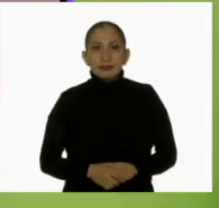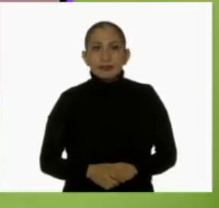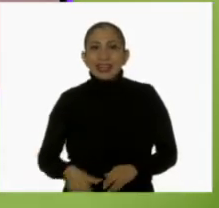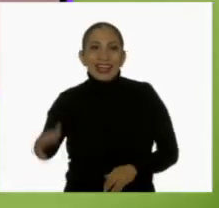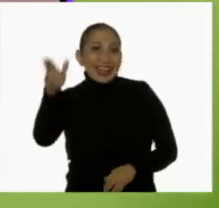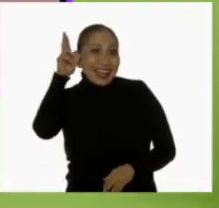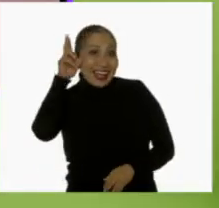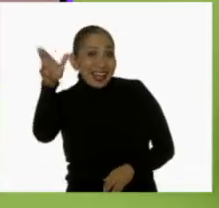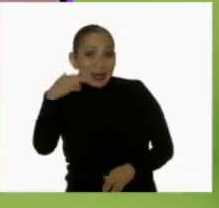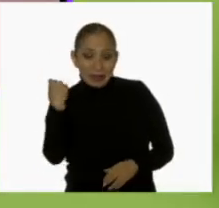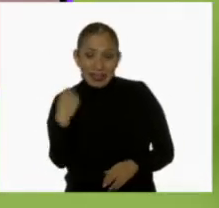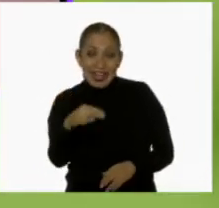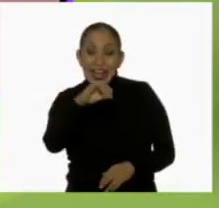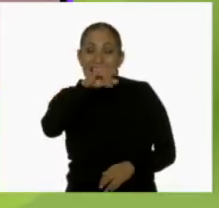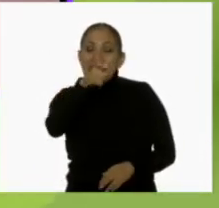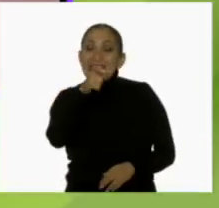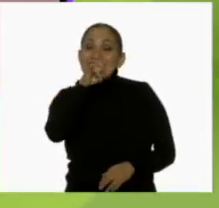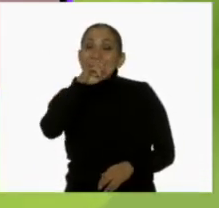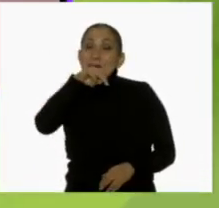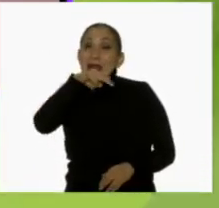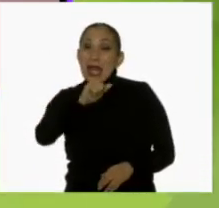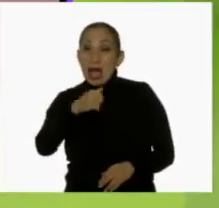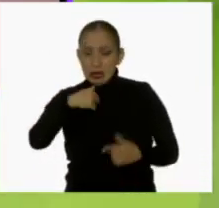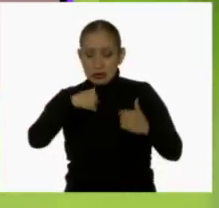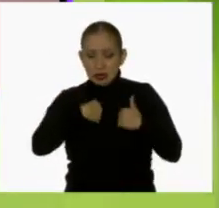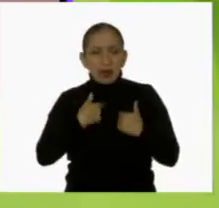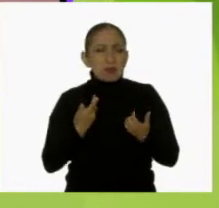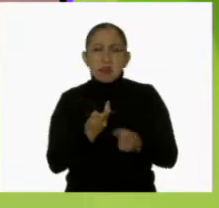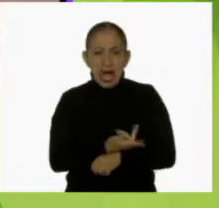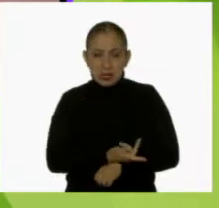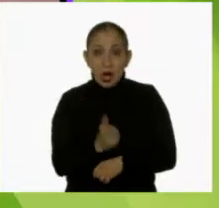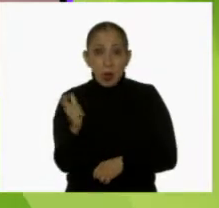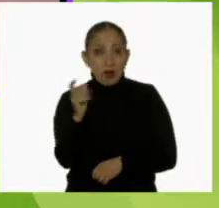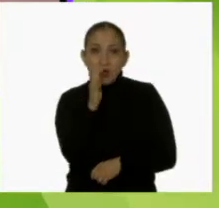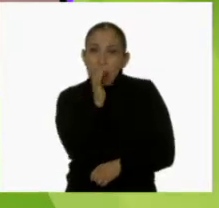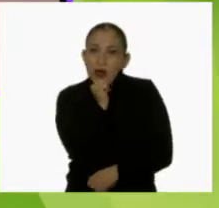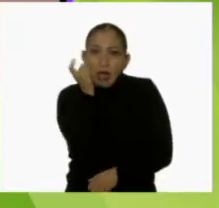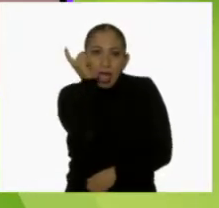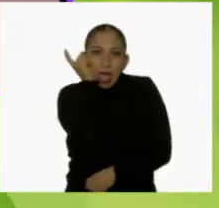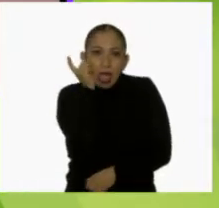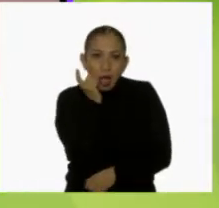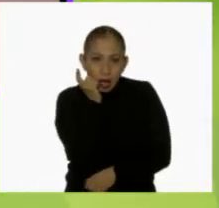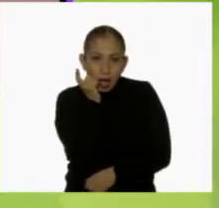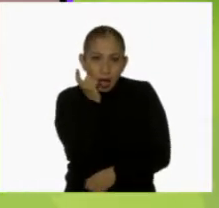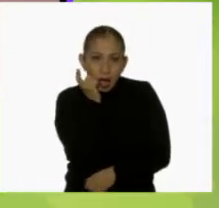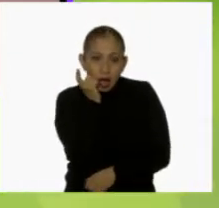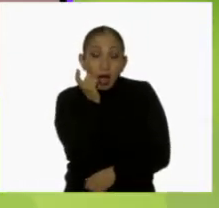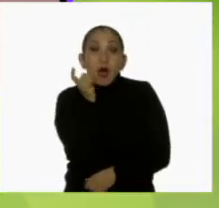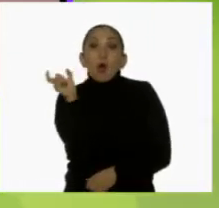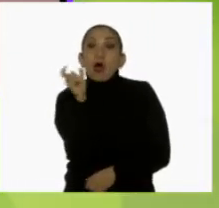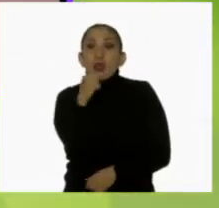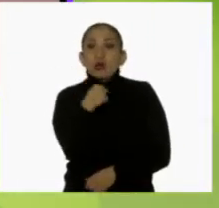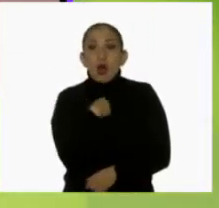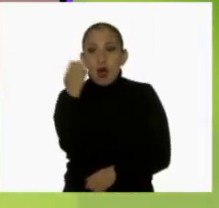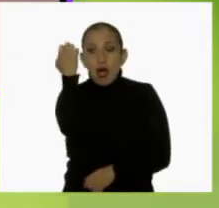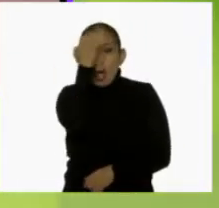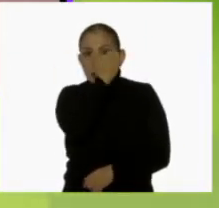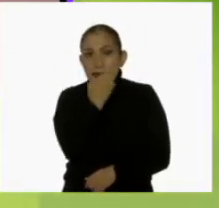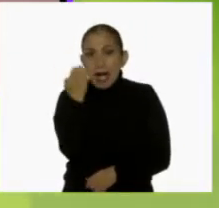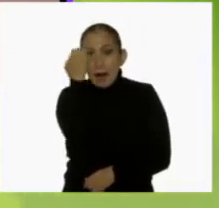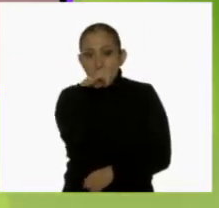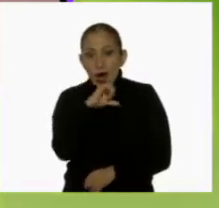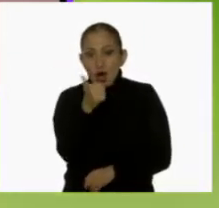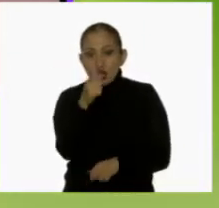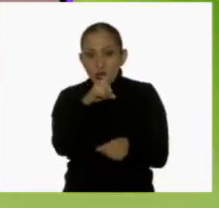Hola, me llamo Jimena y a mí me pasa que no puedo dormir. Cuando tengo examen al día